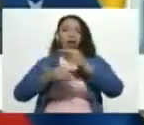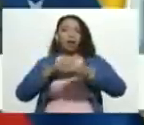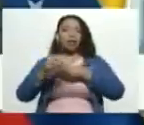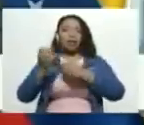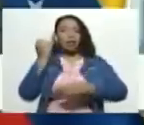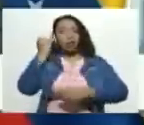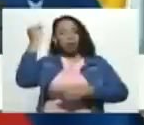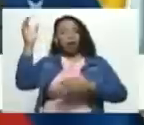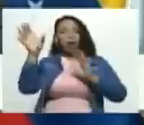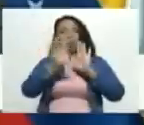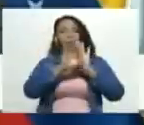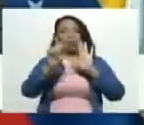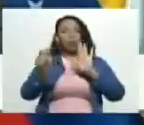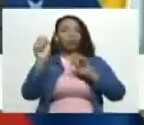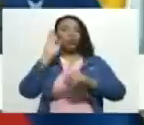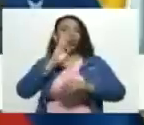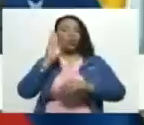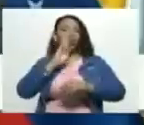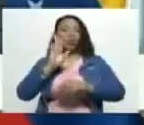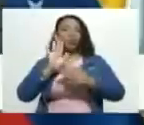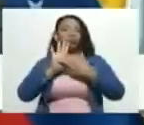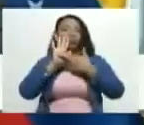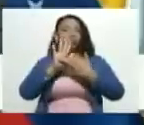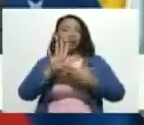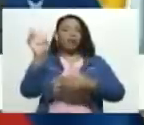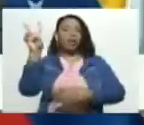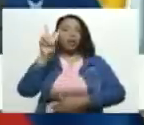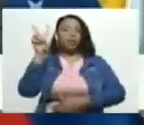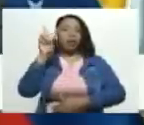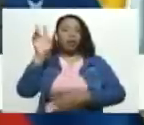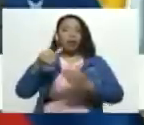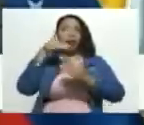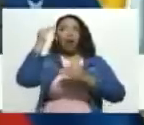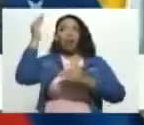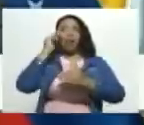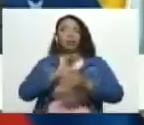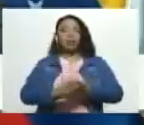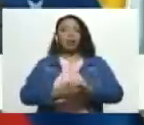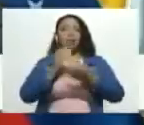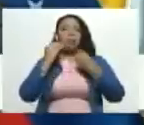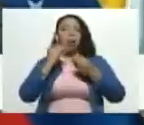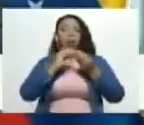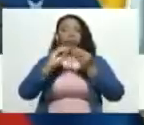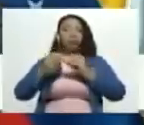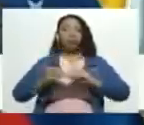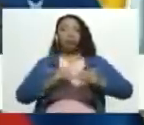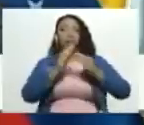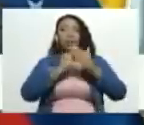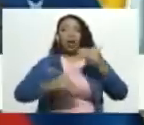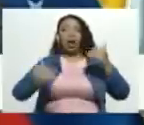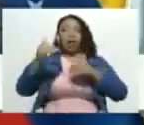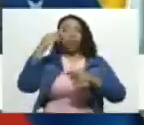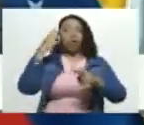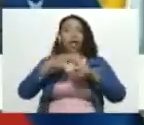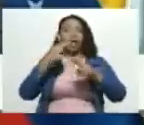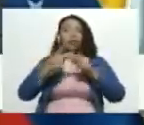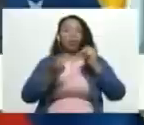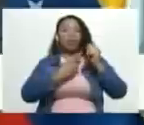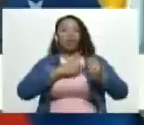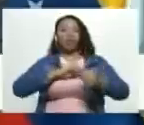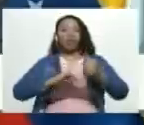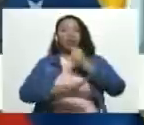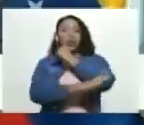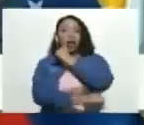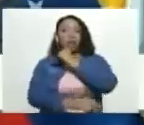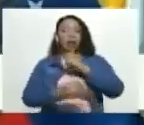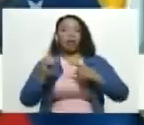inconstitucional e ilegal de representaciones de Venezuela en el exterior para la realización de actos fraudulentos en representación